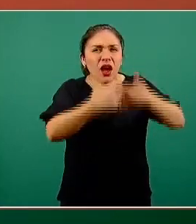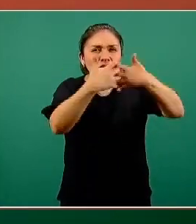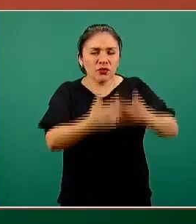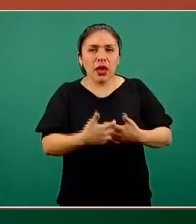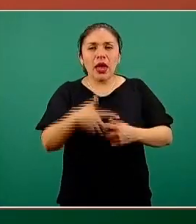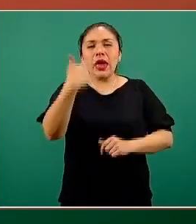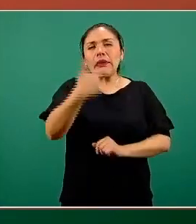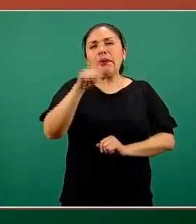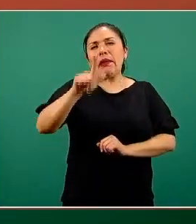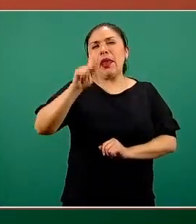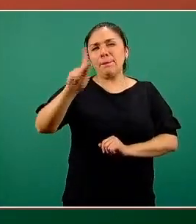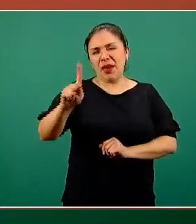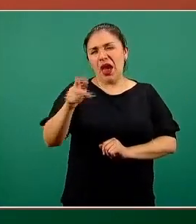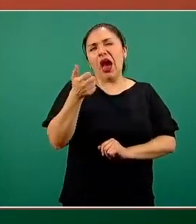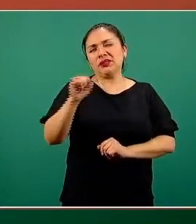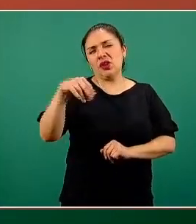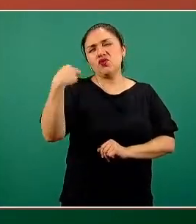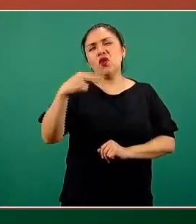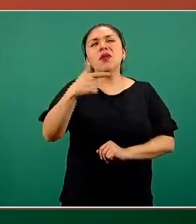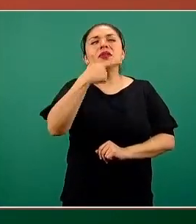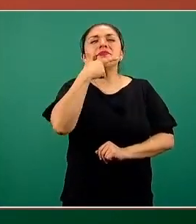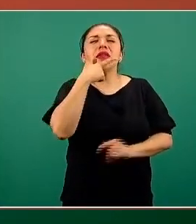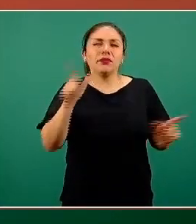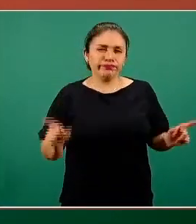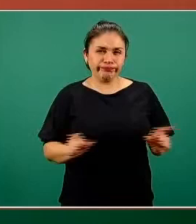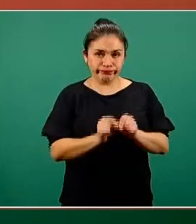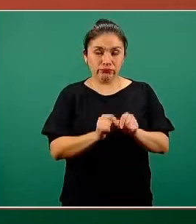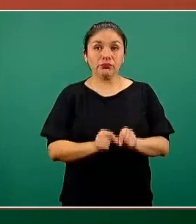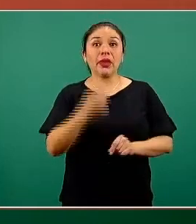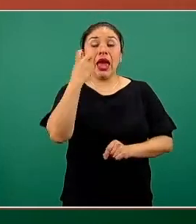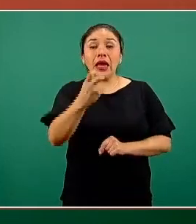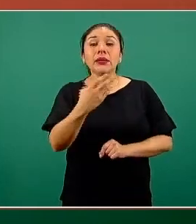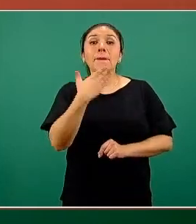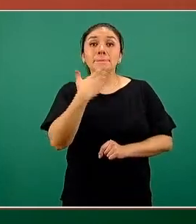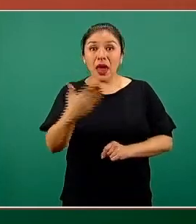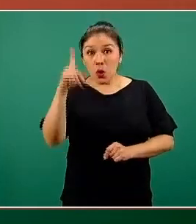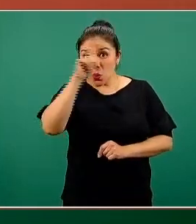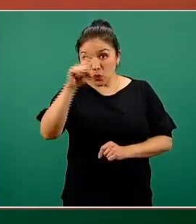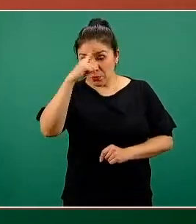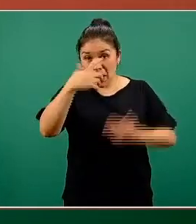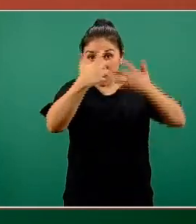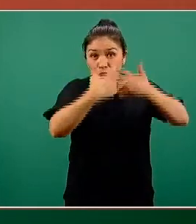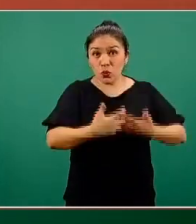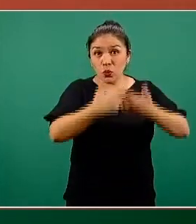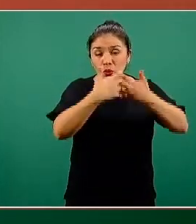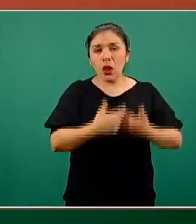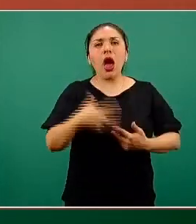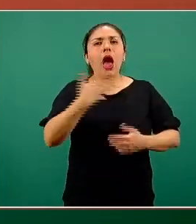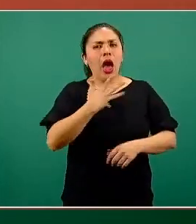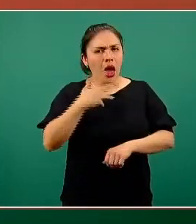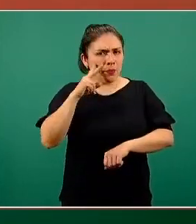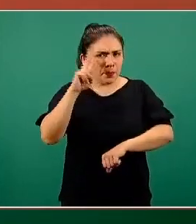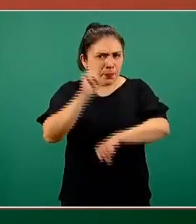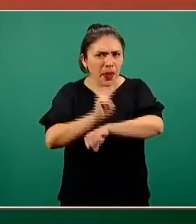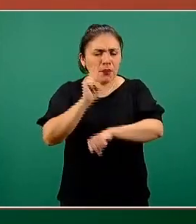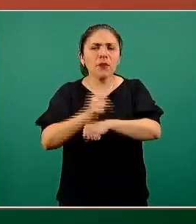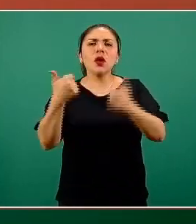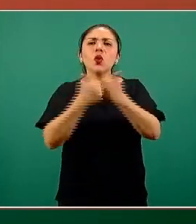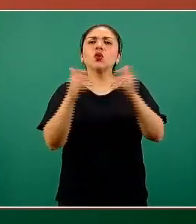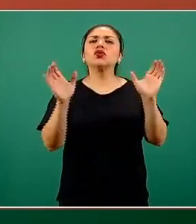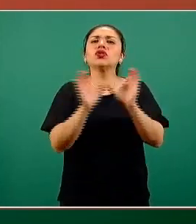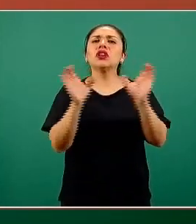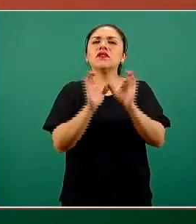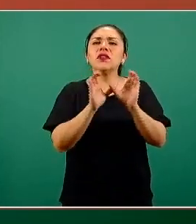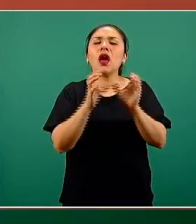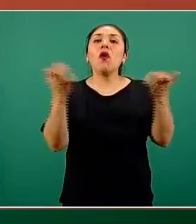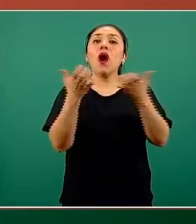GMPs por sus siglas en inglés. Y estas buenas prácticas de manufactura se verifican con certificados que